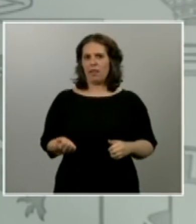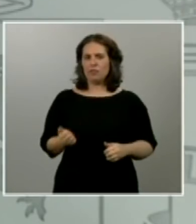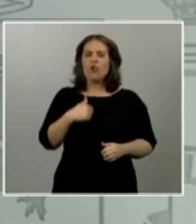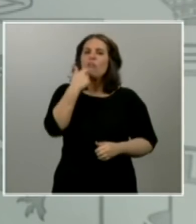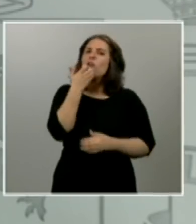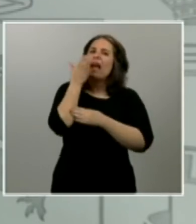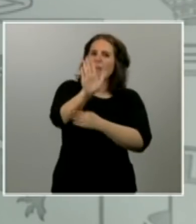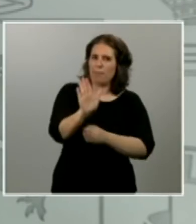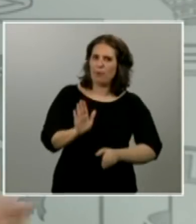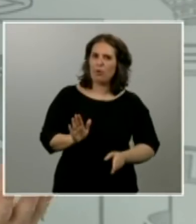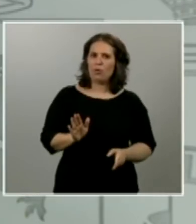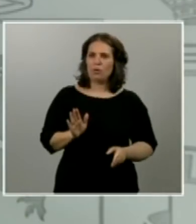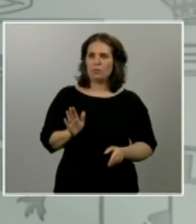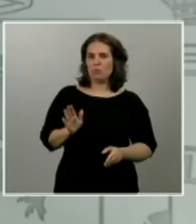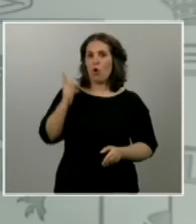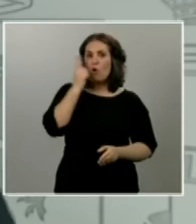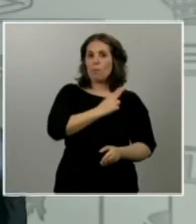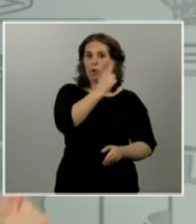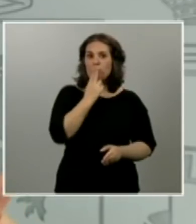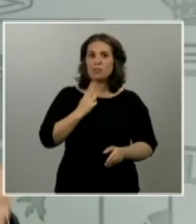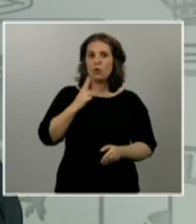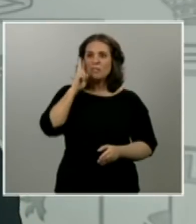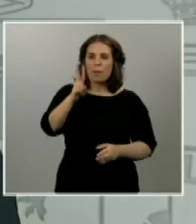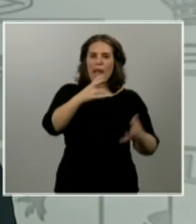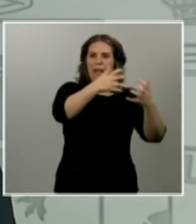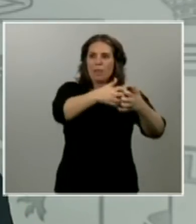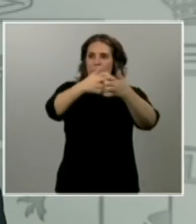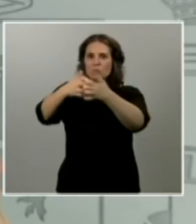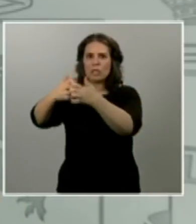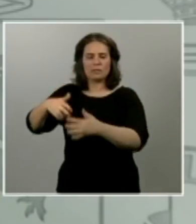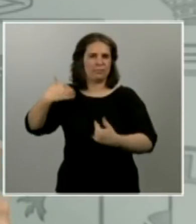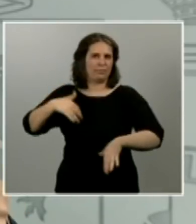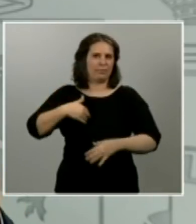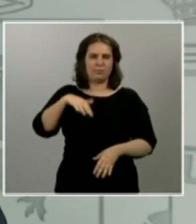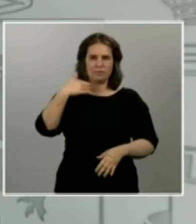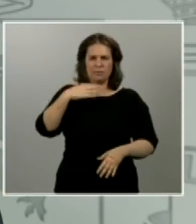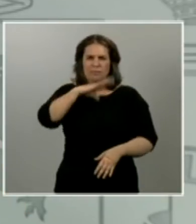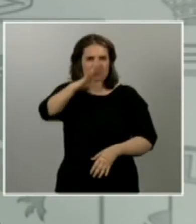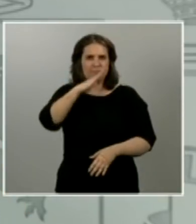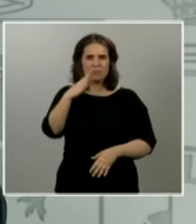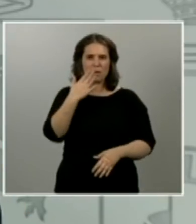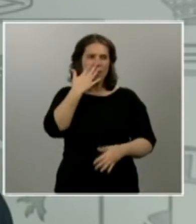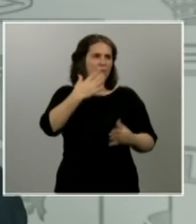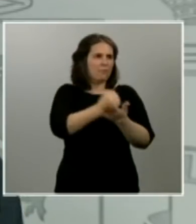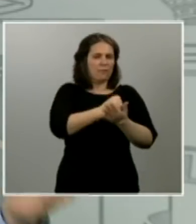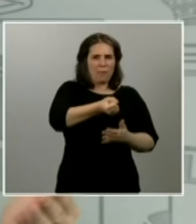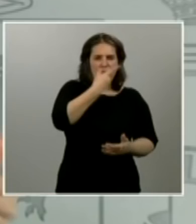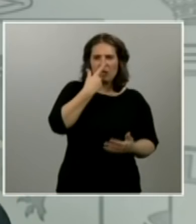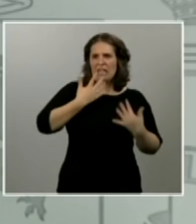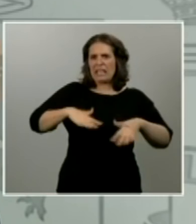importancia del compromiso que estamos viendo en otras muchas industrias la farmacéutica la textil la de moda hasta incluso